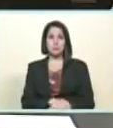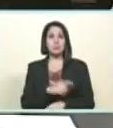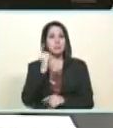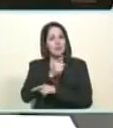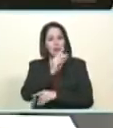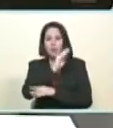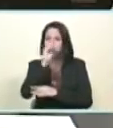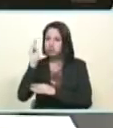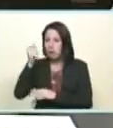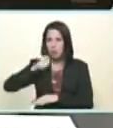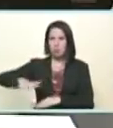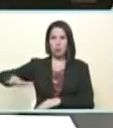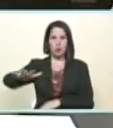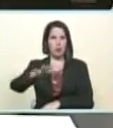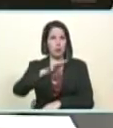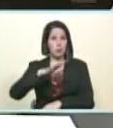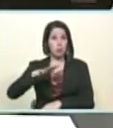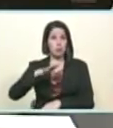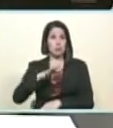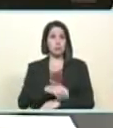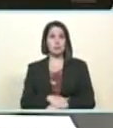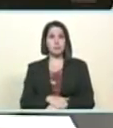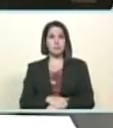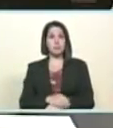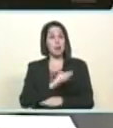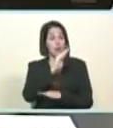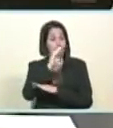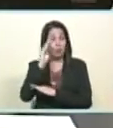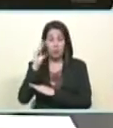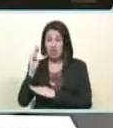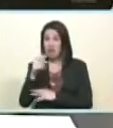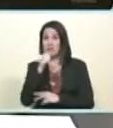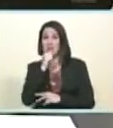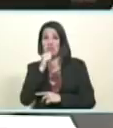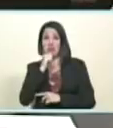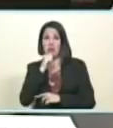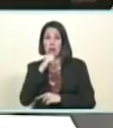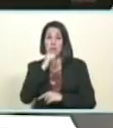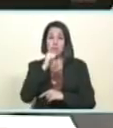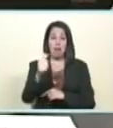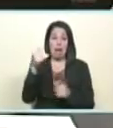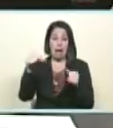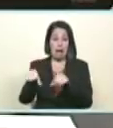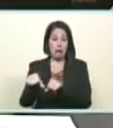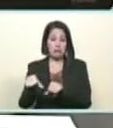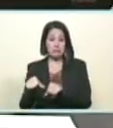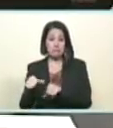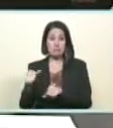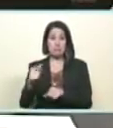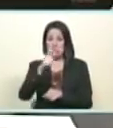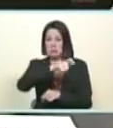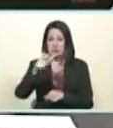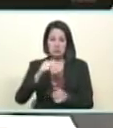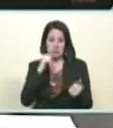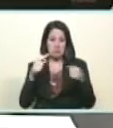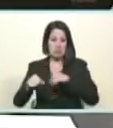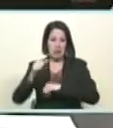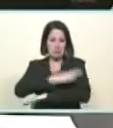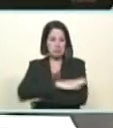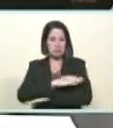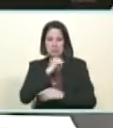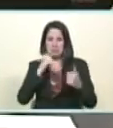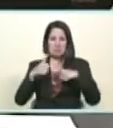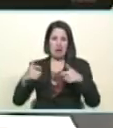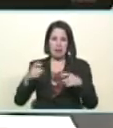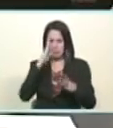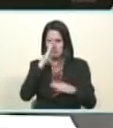que proteger al pueblo ¿verdad? hay que protegerlo ¿de quién? de los malvados de los perversos de los que dirigen la guerra